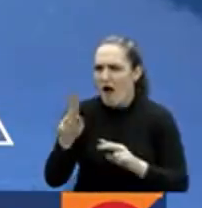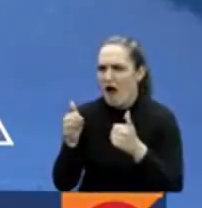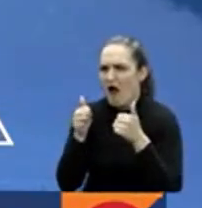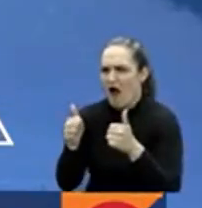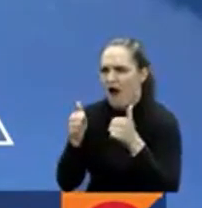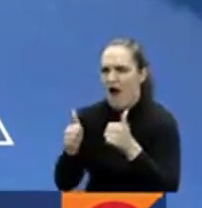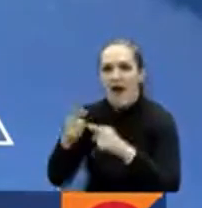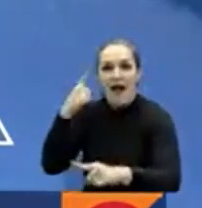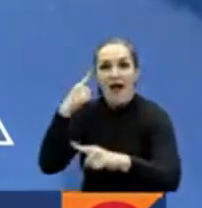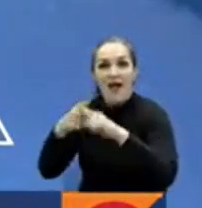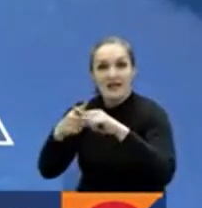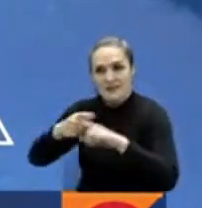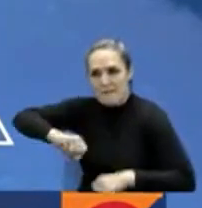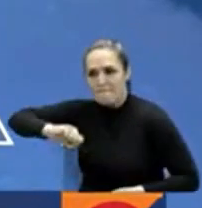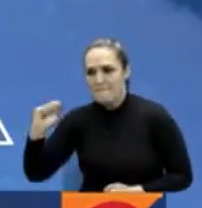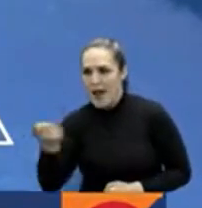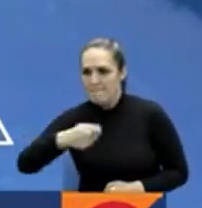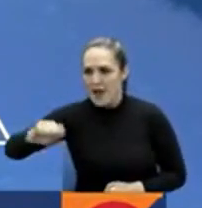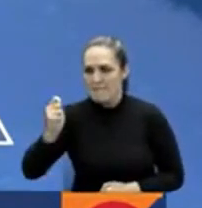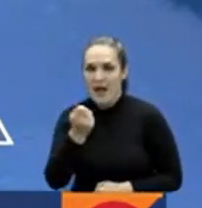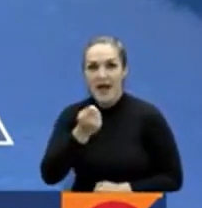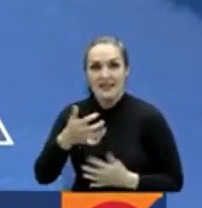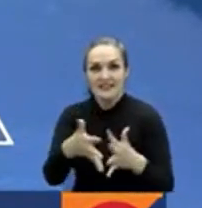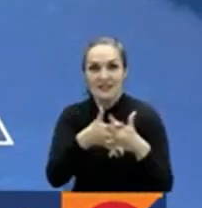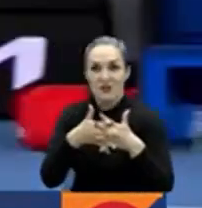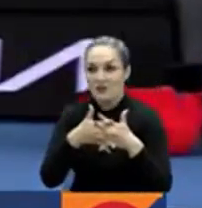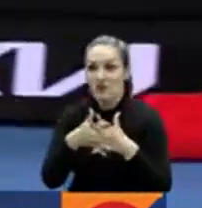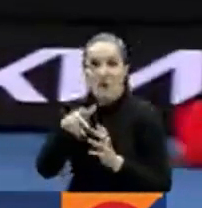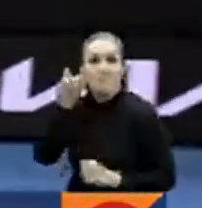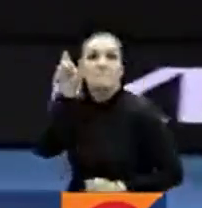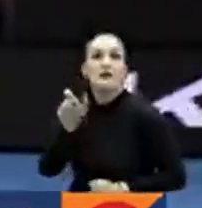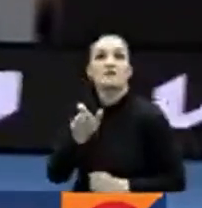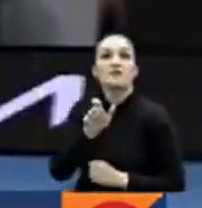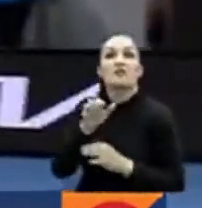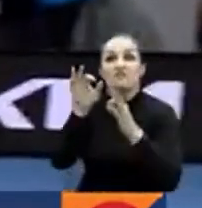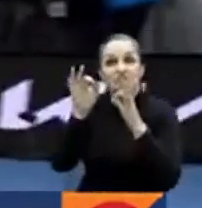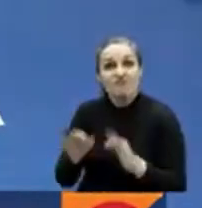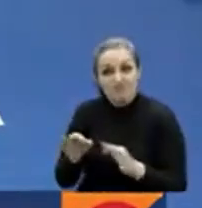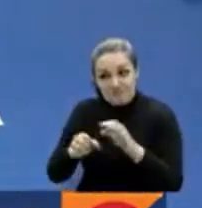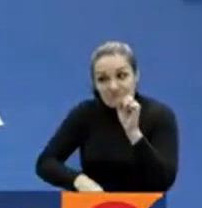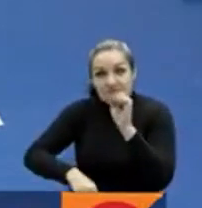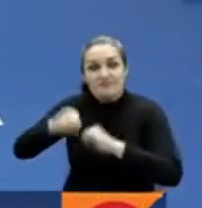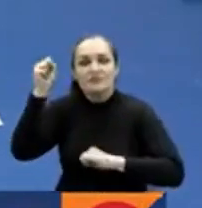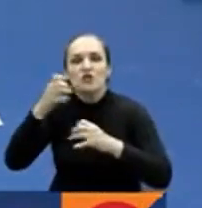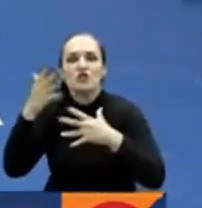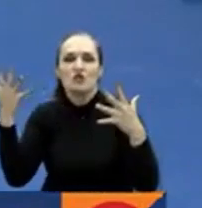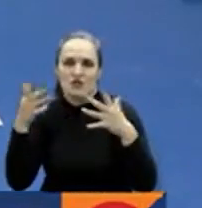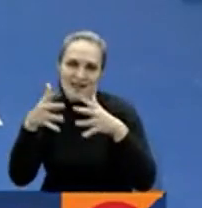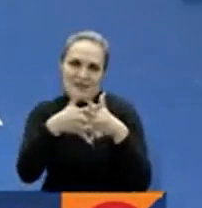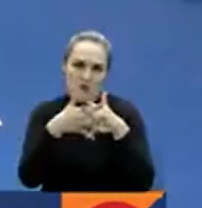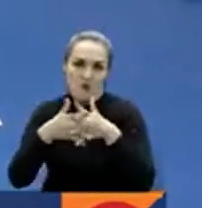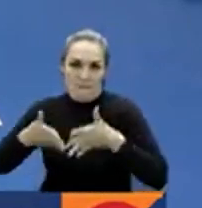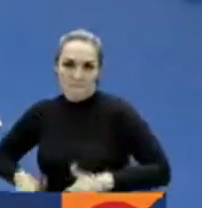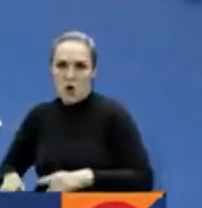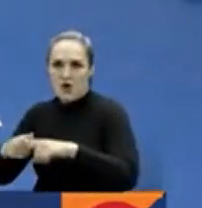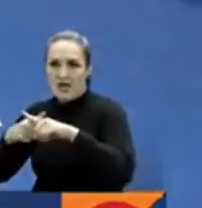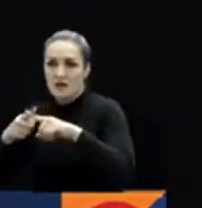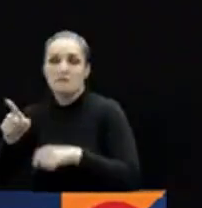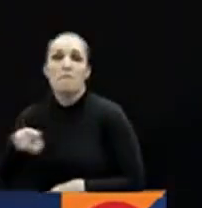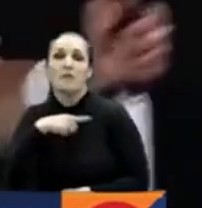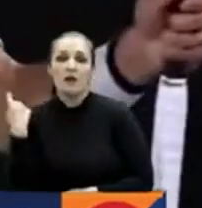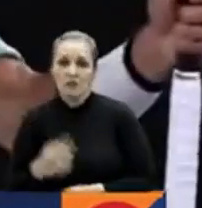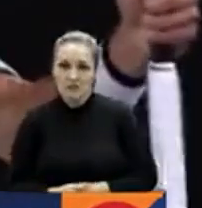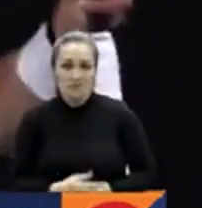El jugador de Wimbledon, Andy Murray, en inglés, se marchó decepcionado de Australia luego de perder frente al español Roberto